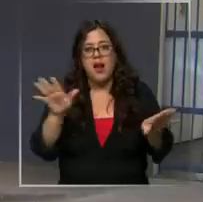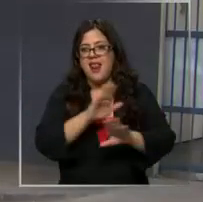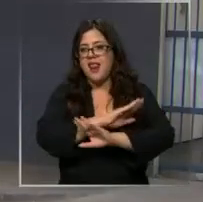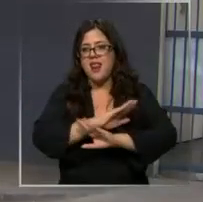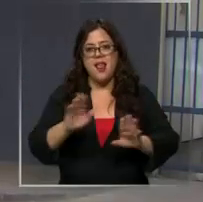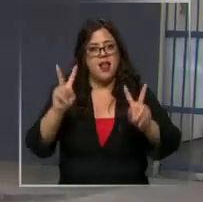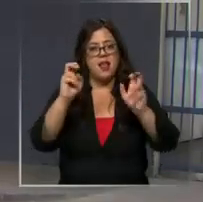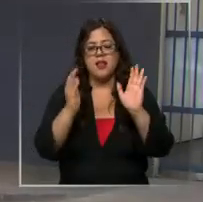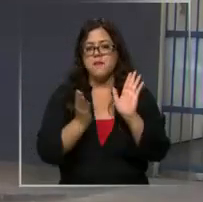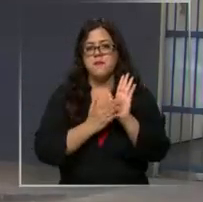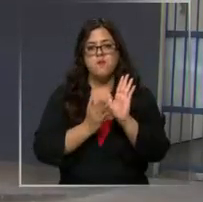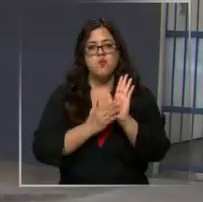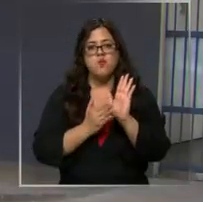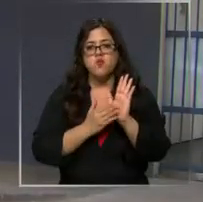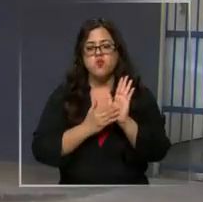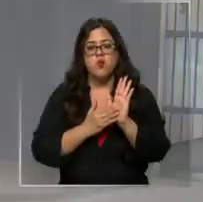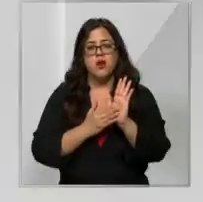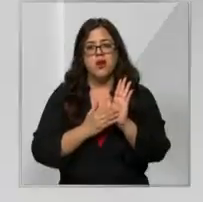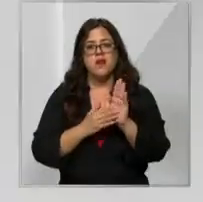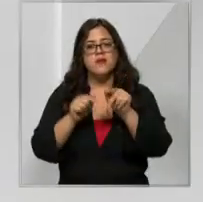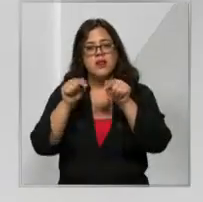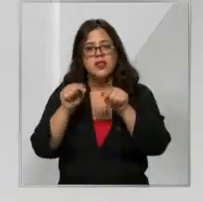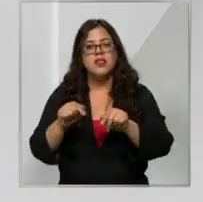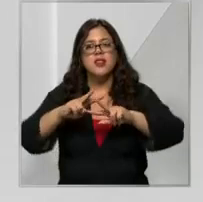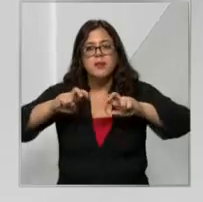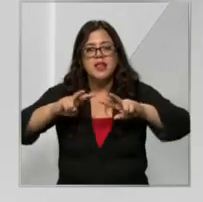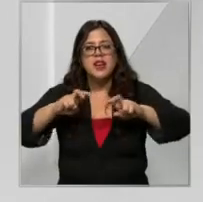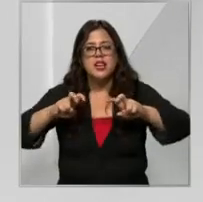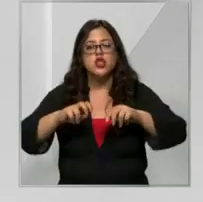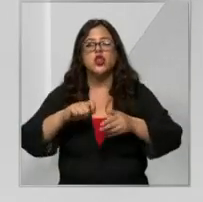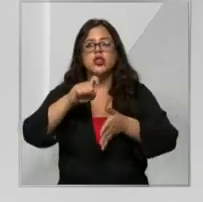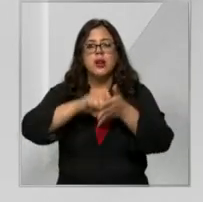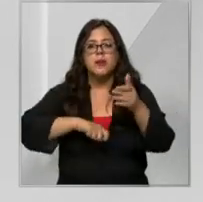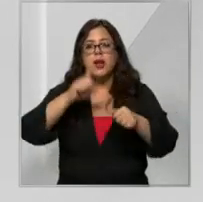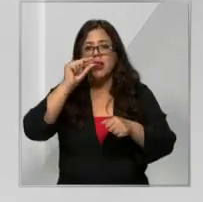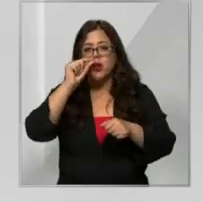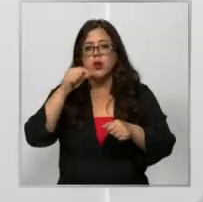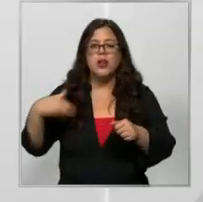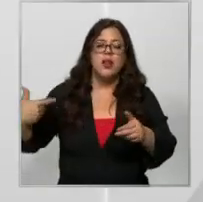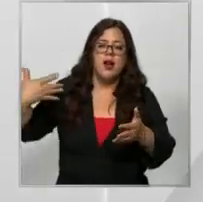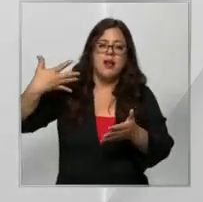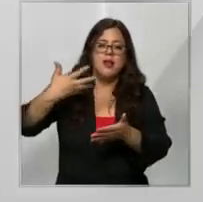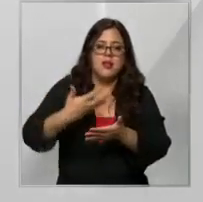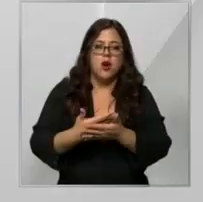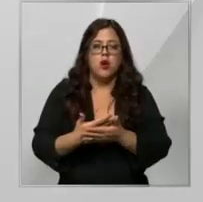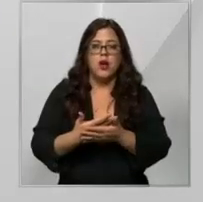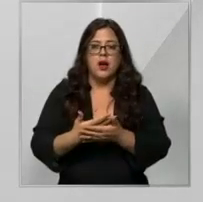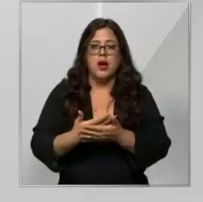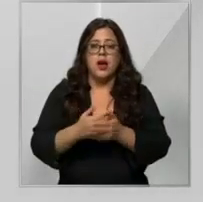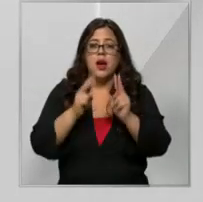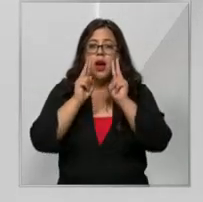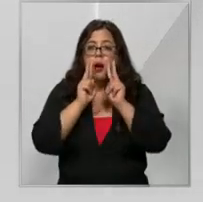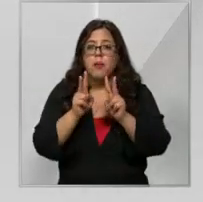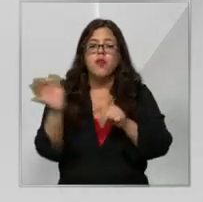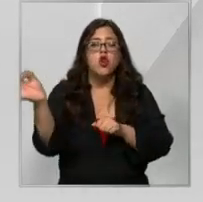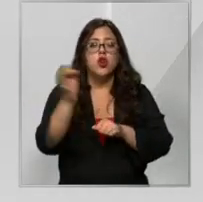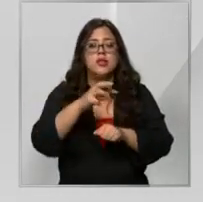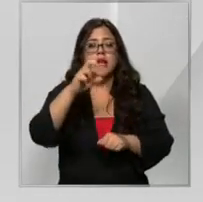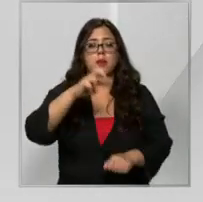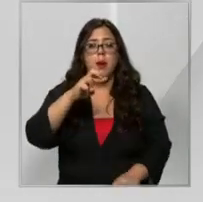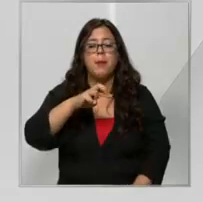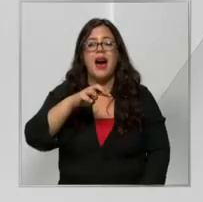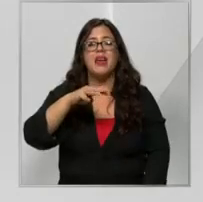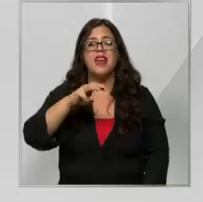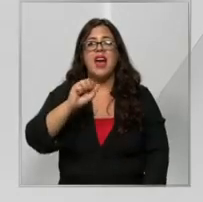antecedente de esta misma causa que se viene indagando desde al menos octubre de este año. Vamos a seguir escuchando qué es lo que ha dicho el padre de